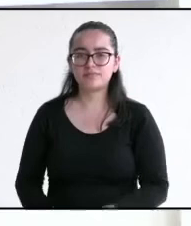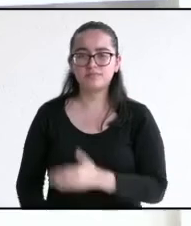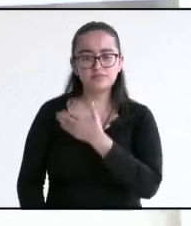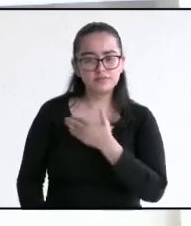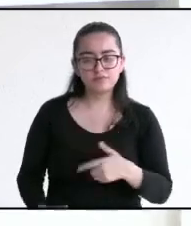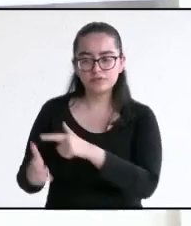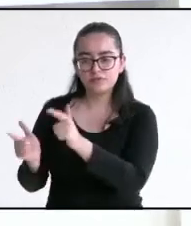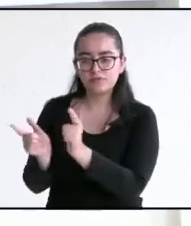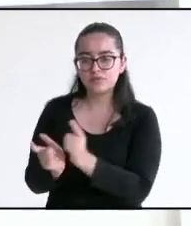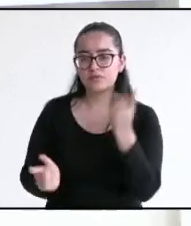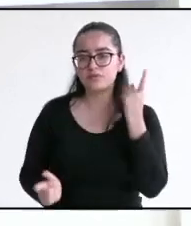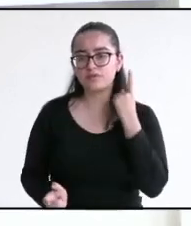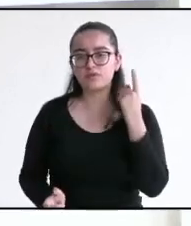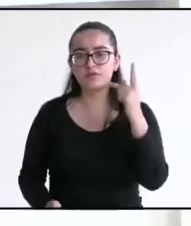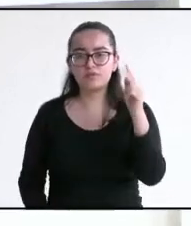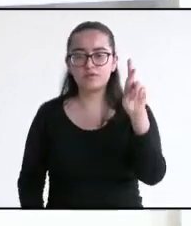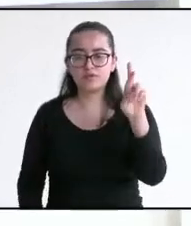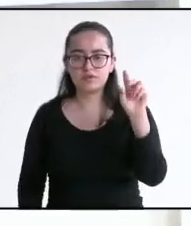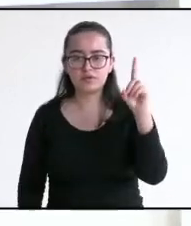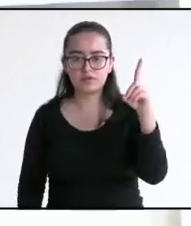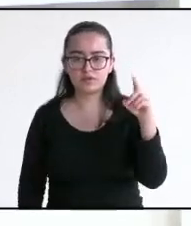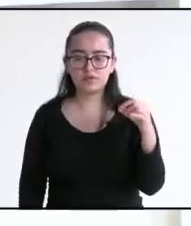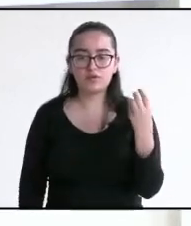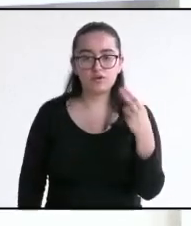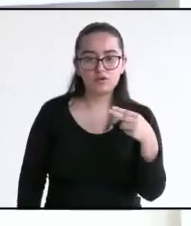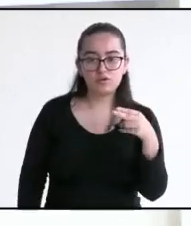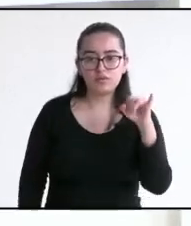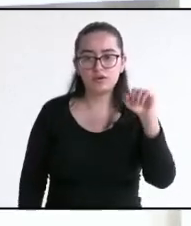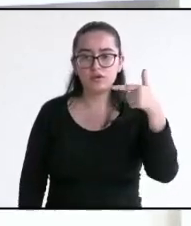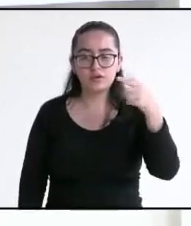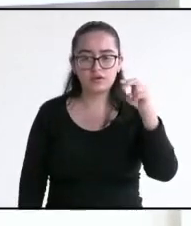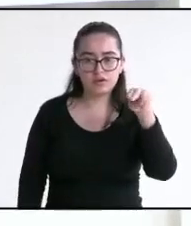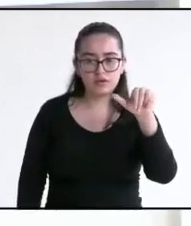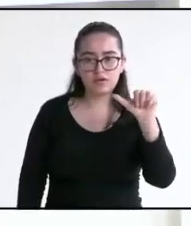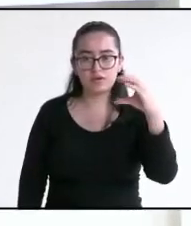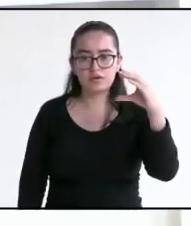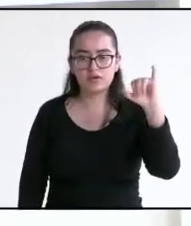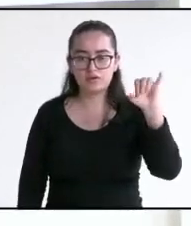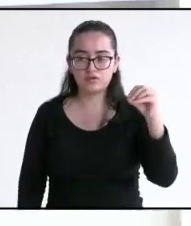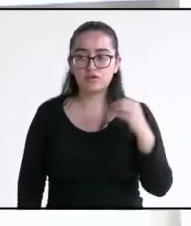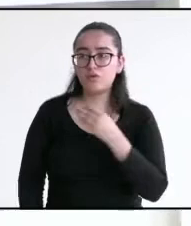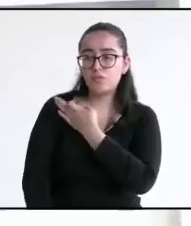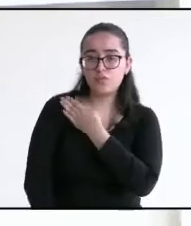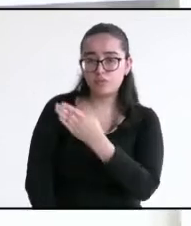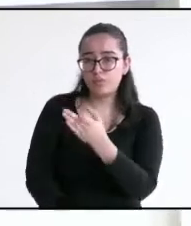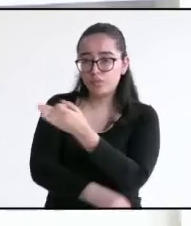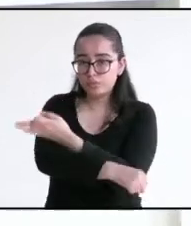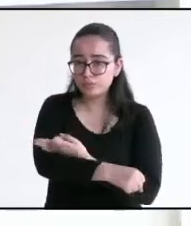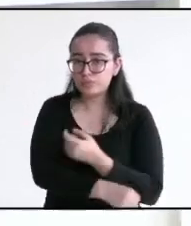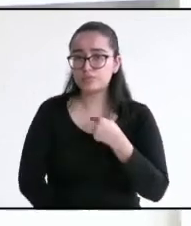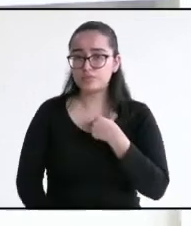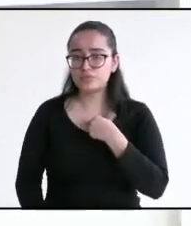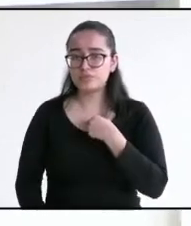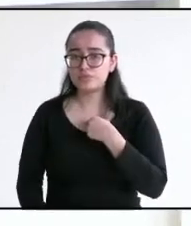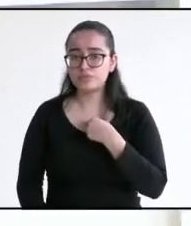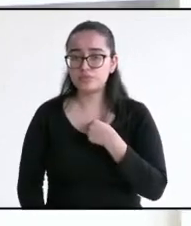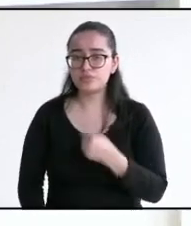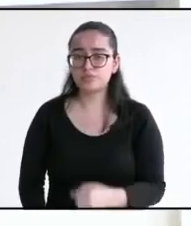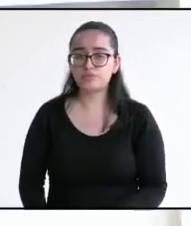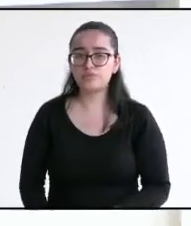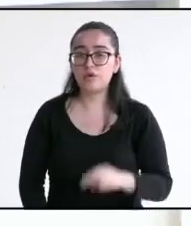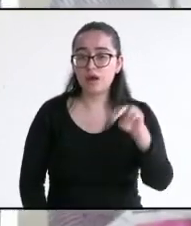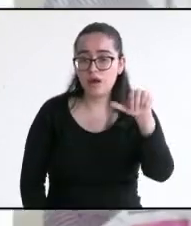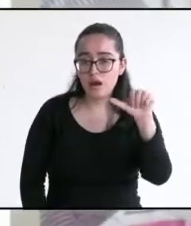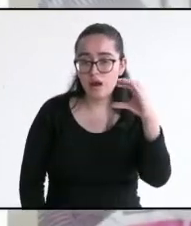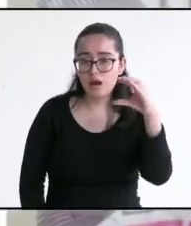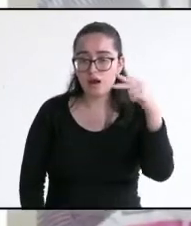caidato del PRD, Ignacio del Moral Acosta. Adelante. Muy buenas tardes. Soy Ignacio del Moral Acosta, más conocido como Nacho del